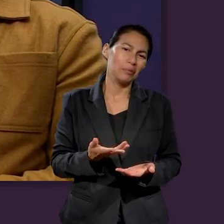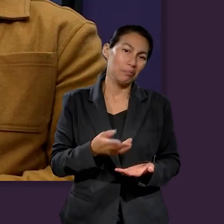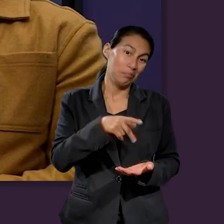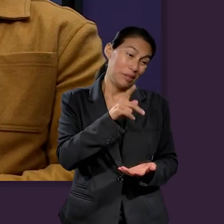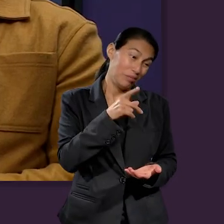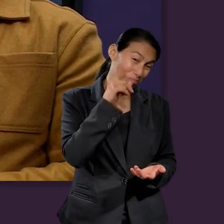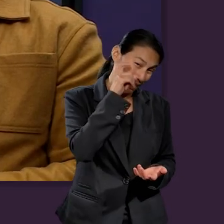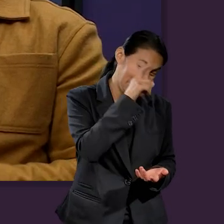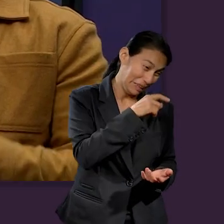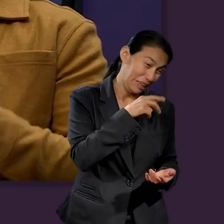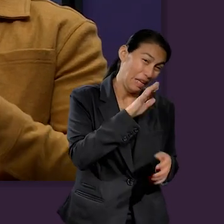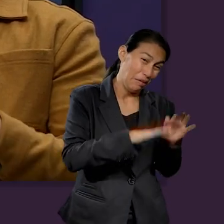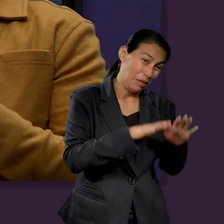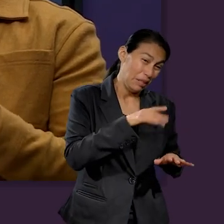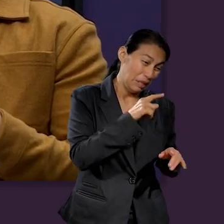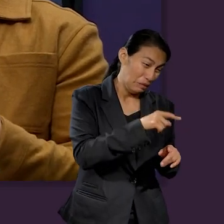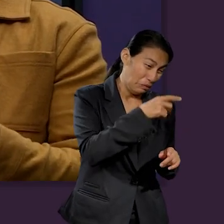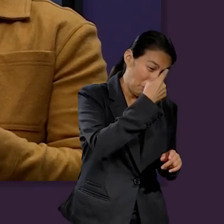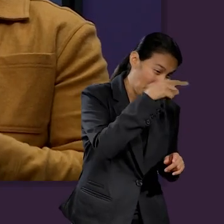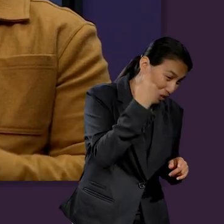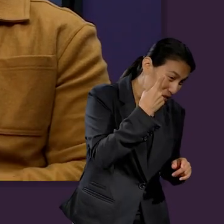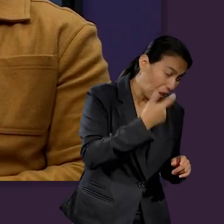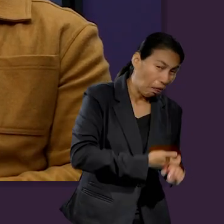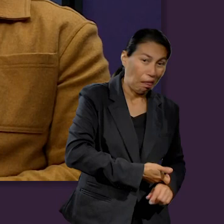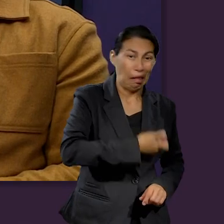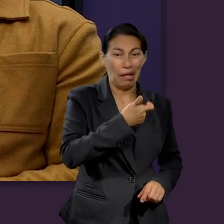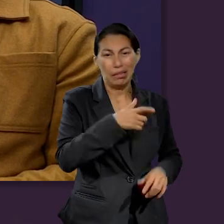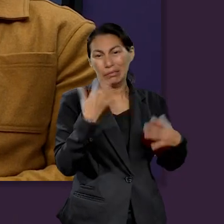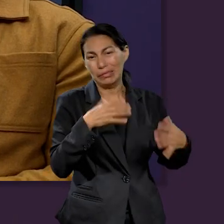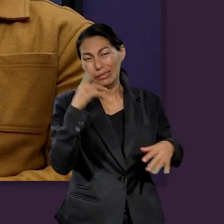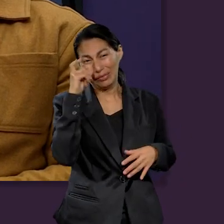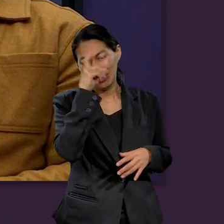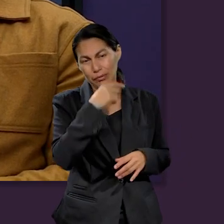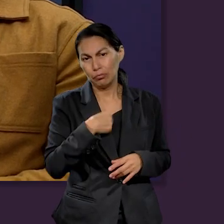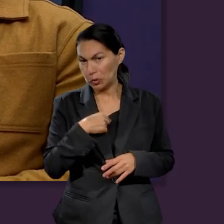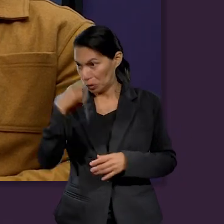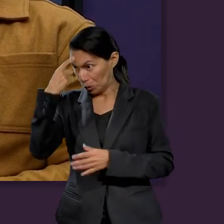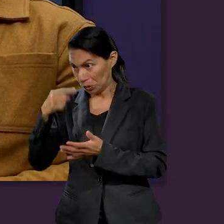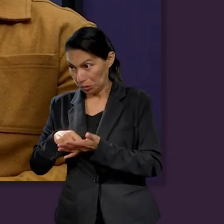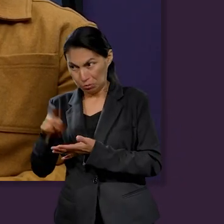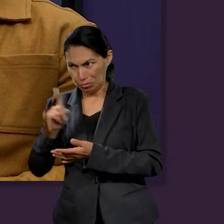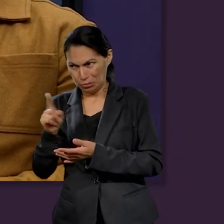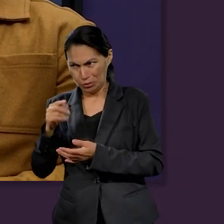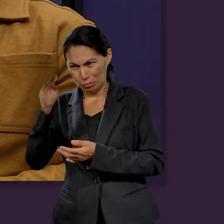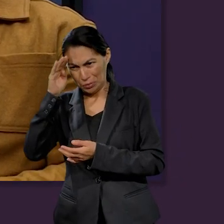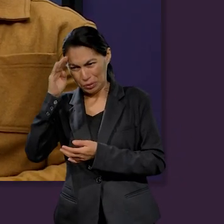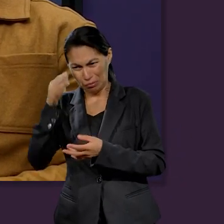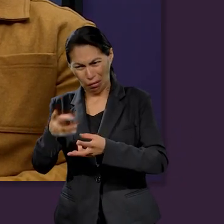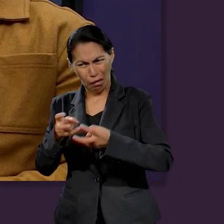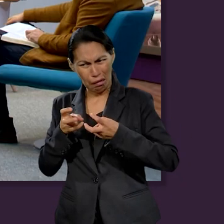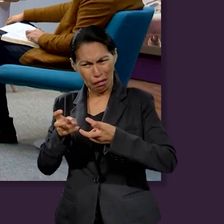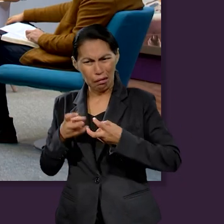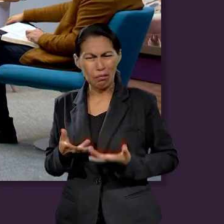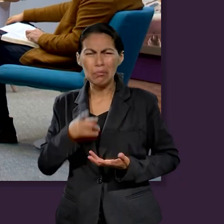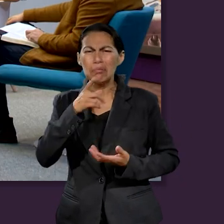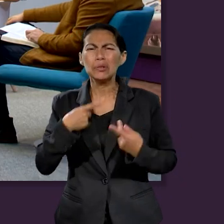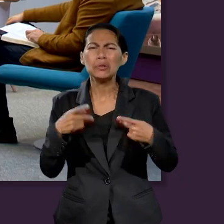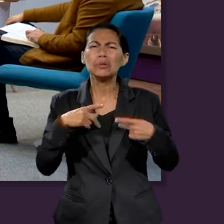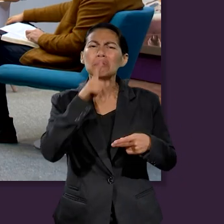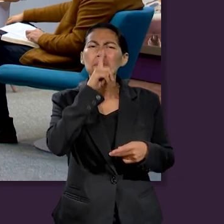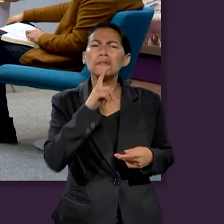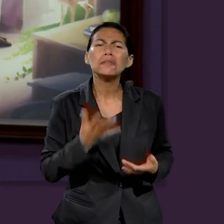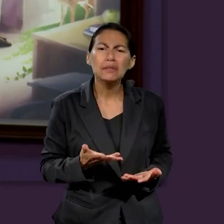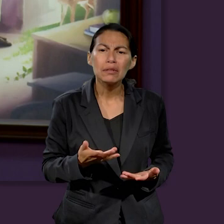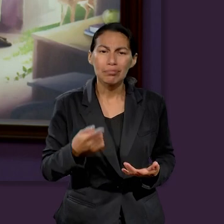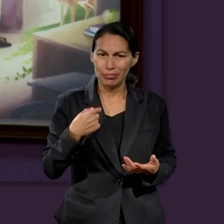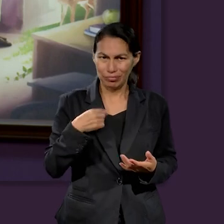porque aquí no quiere tener ese ingreso fácil, ¿no? Pero la verdad, pues a veces lo fácil sale caro, ¿no? Así que pues no. Yo no le creo,